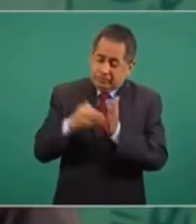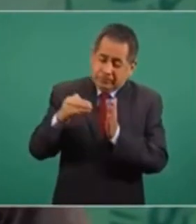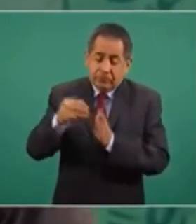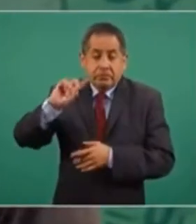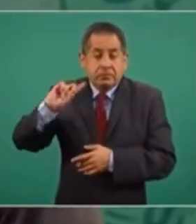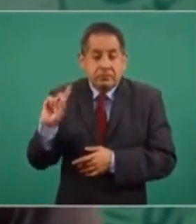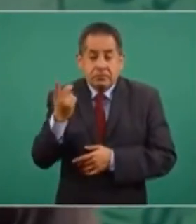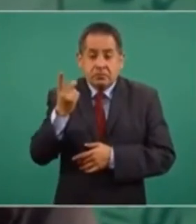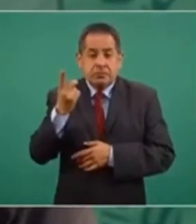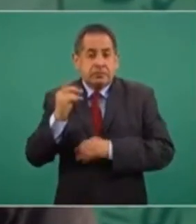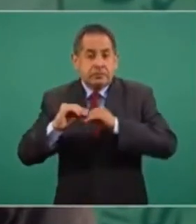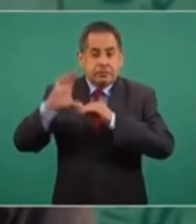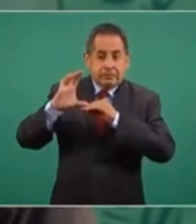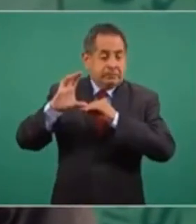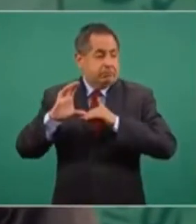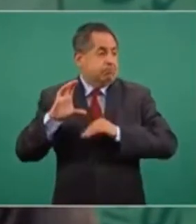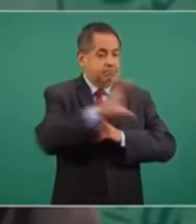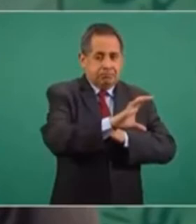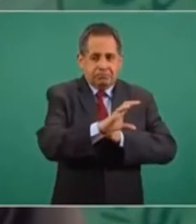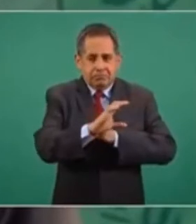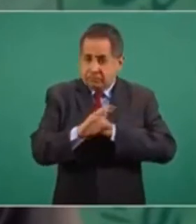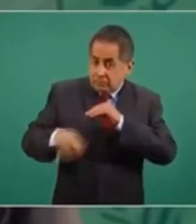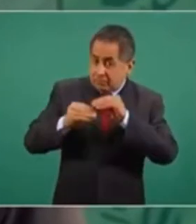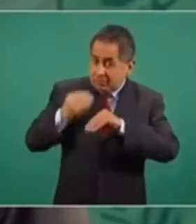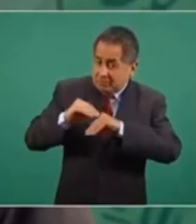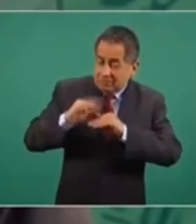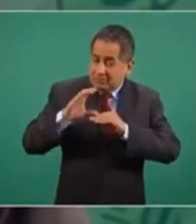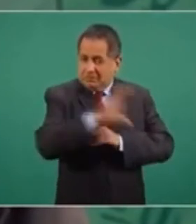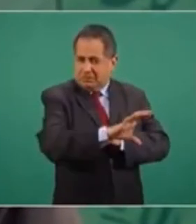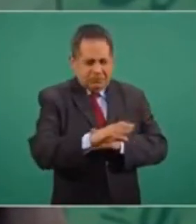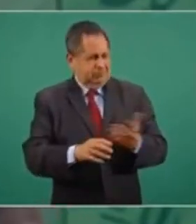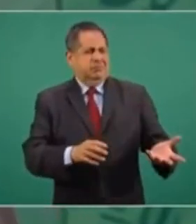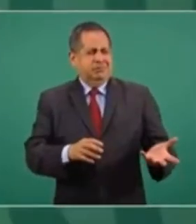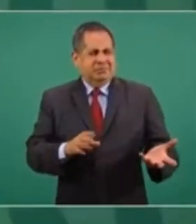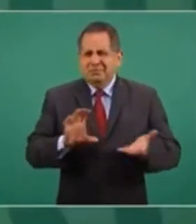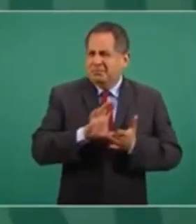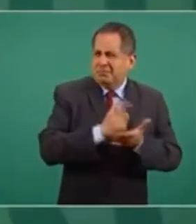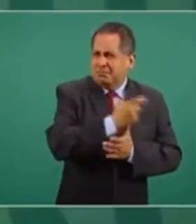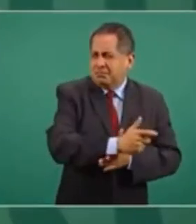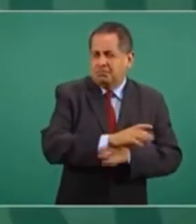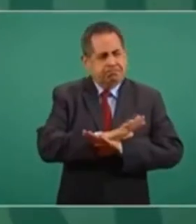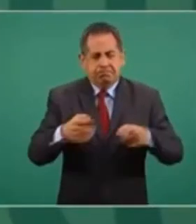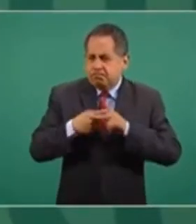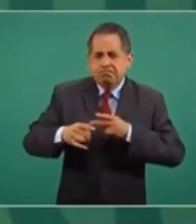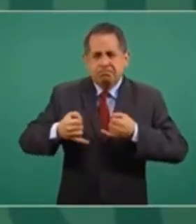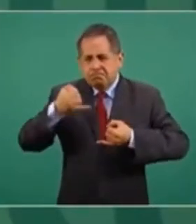dólares de más. Entonces se hicieron juicios, hay procesos abiertos